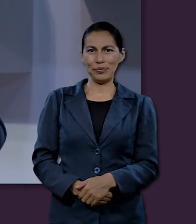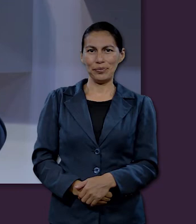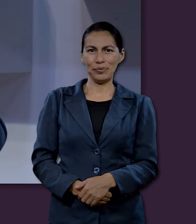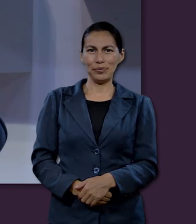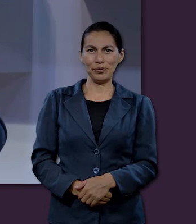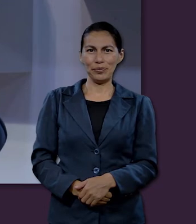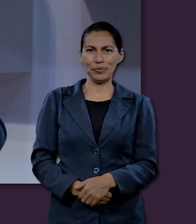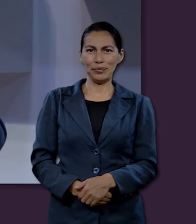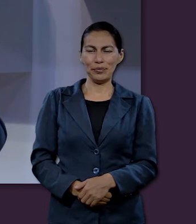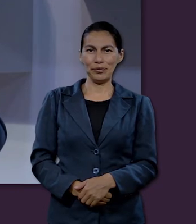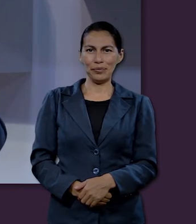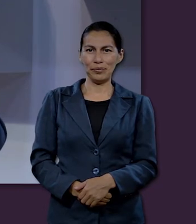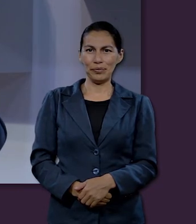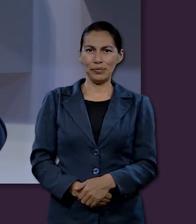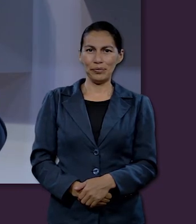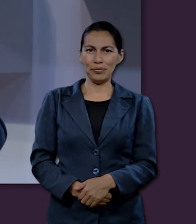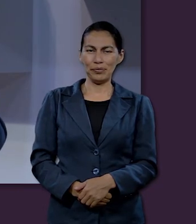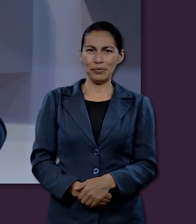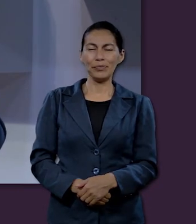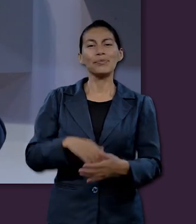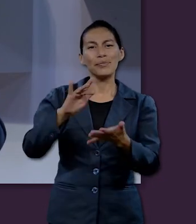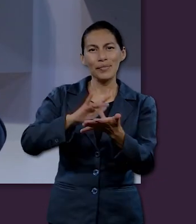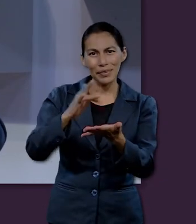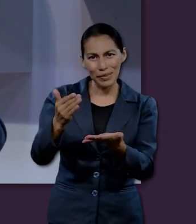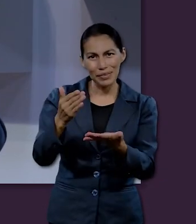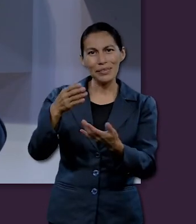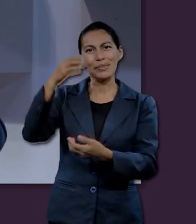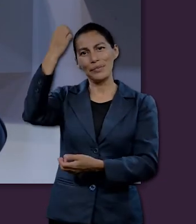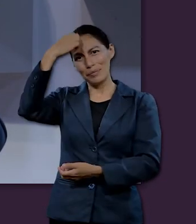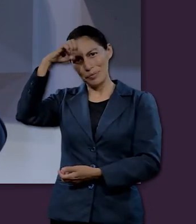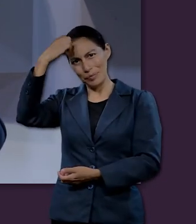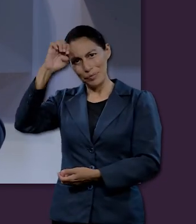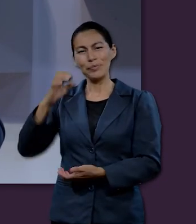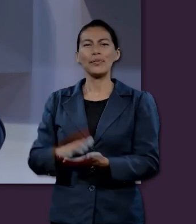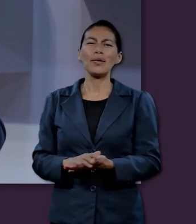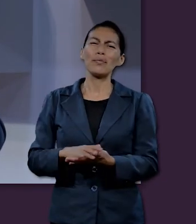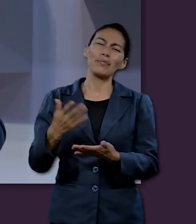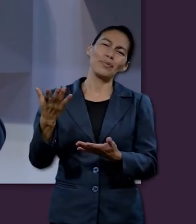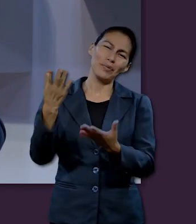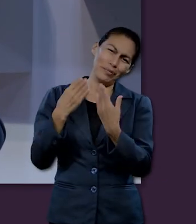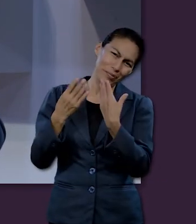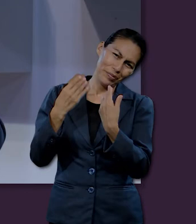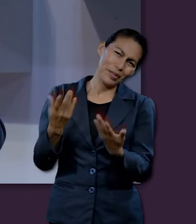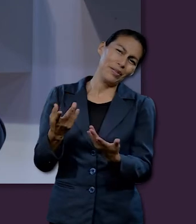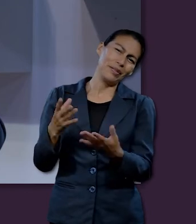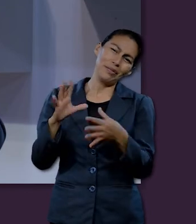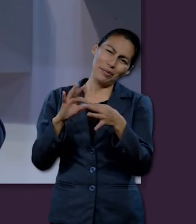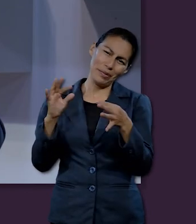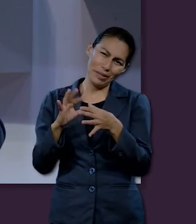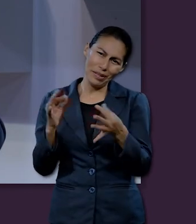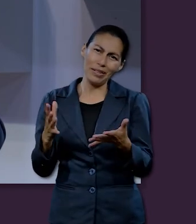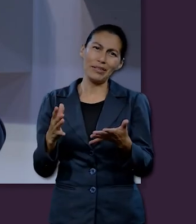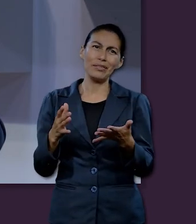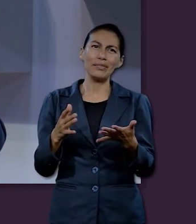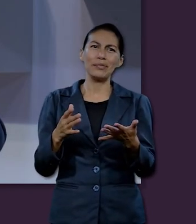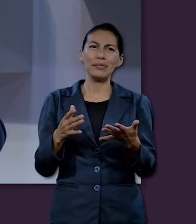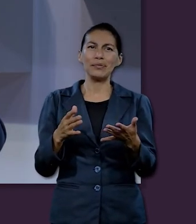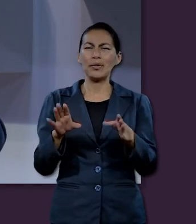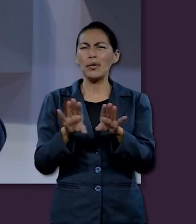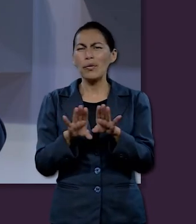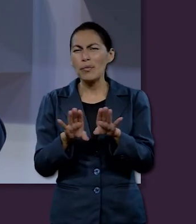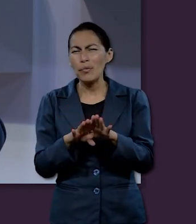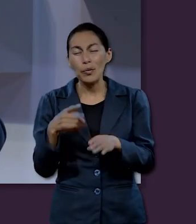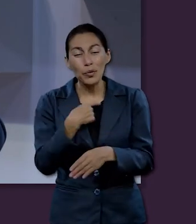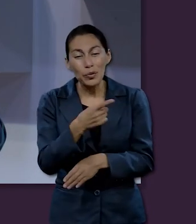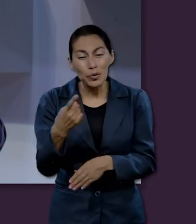Muchas gracias al experto por compartirnos esta perspectiva que nos ayuda a entender la imagen de Dios.